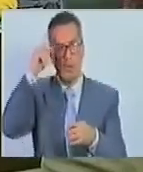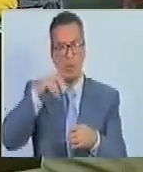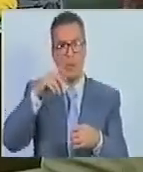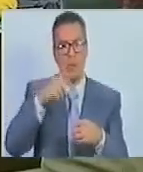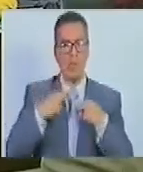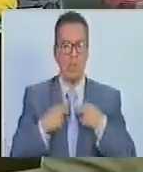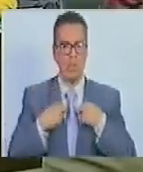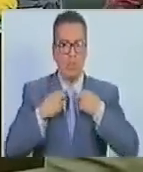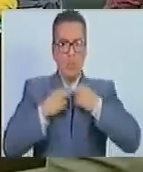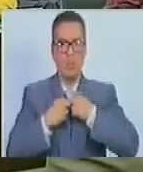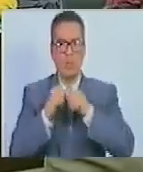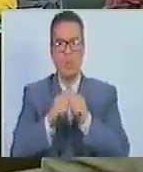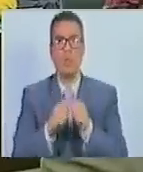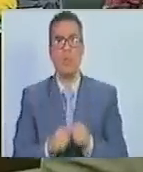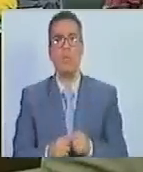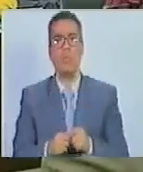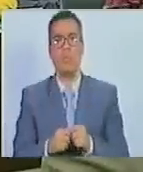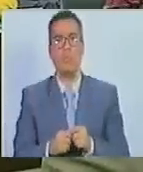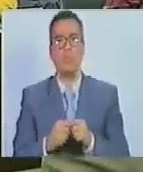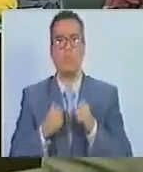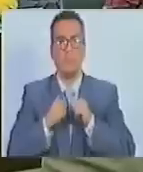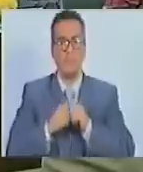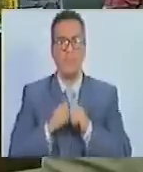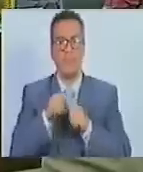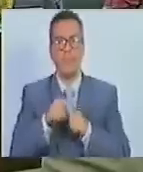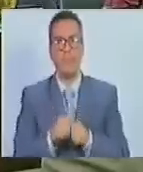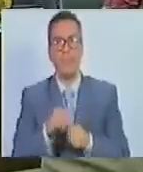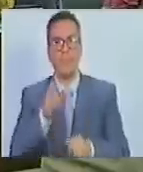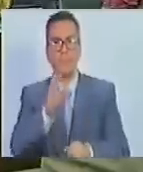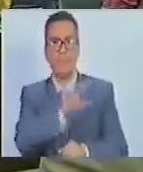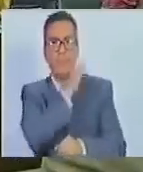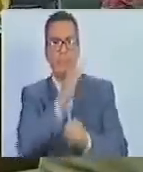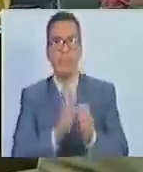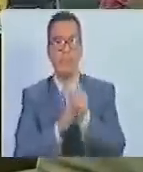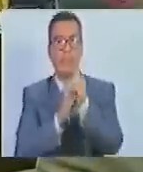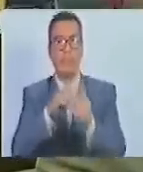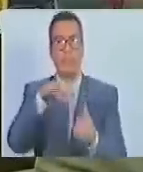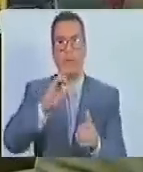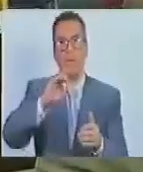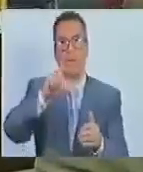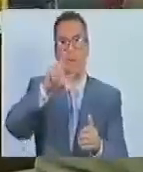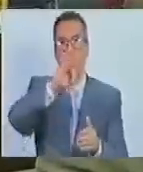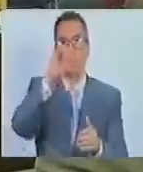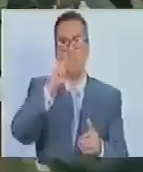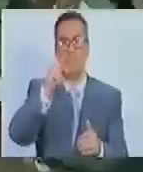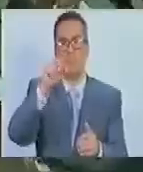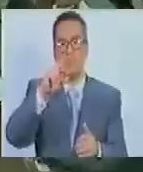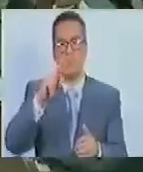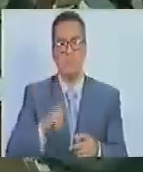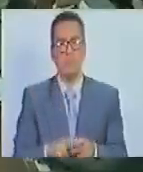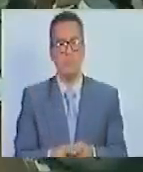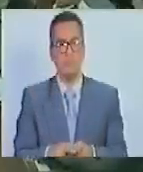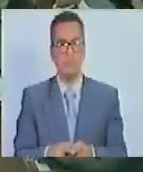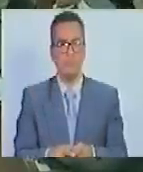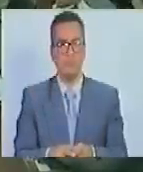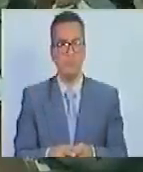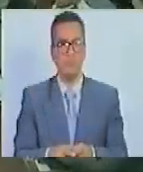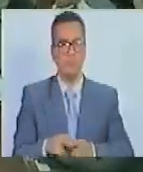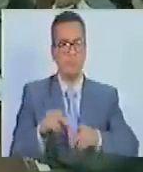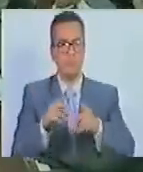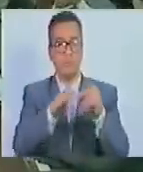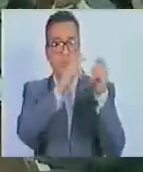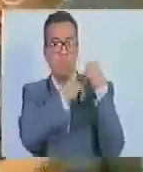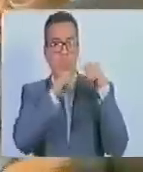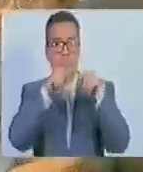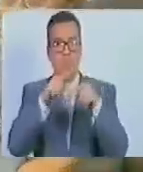Aristóbulo Isturis, al capitán Eliezer Otaiza, entre otros